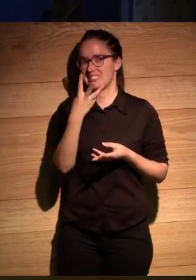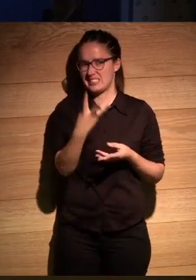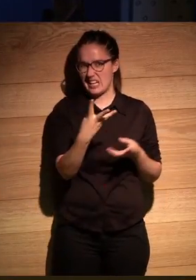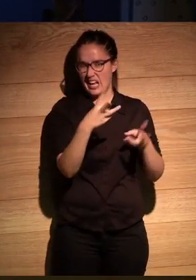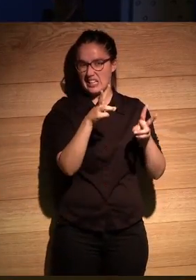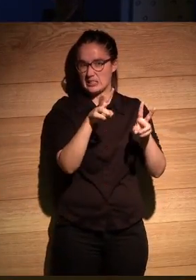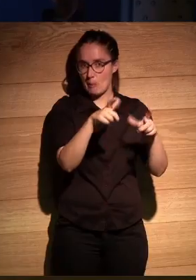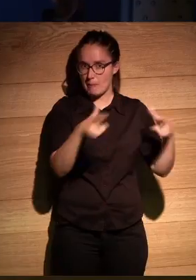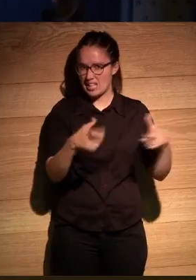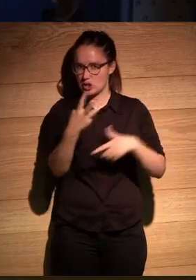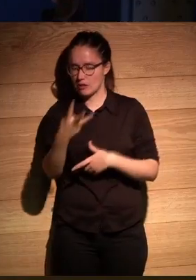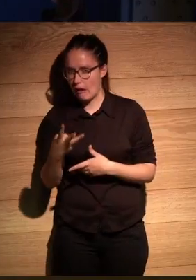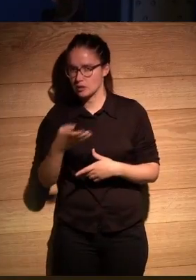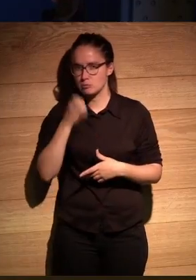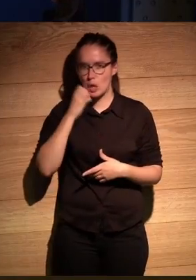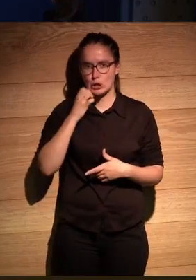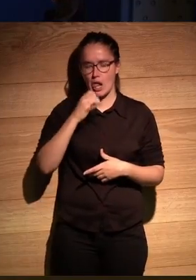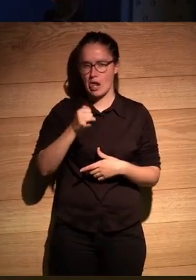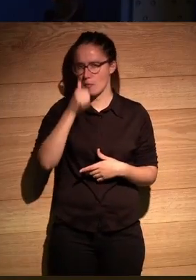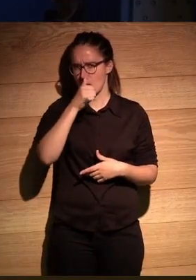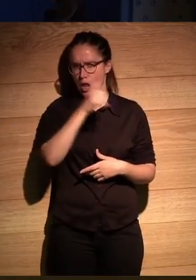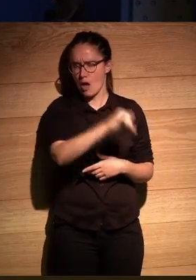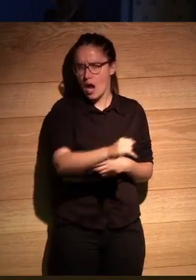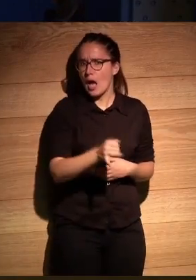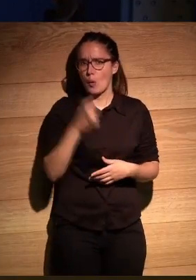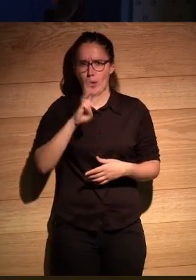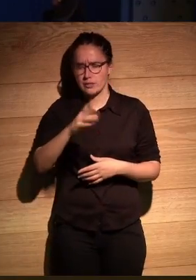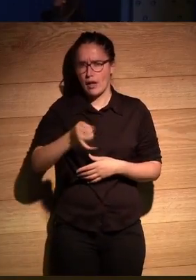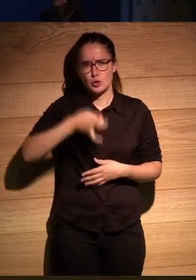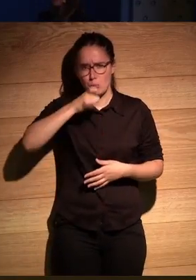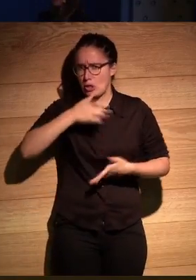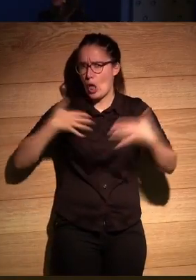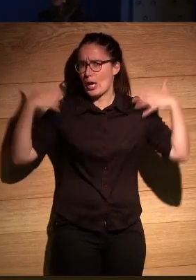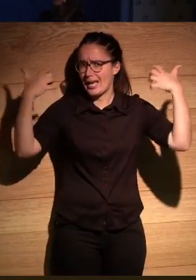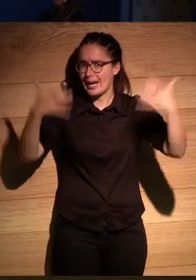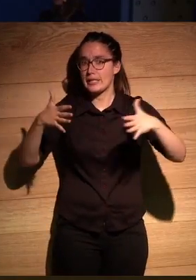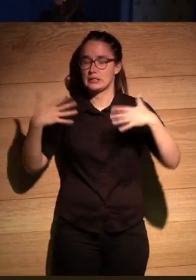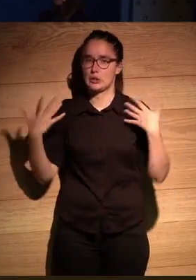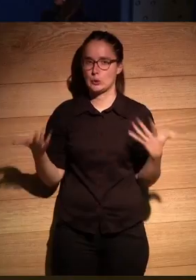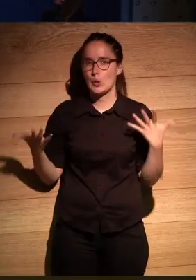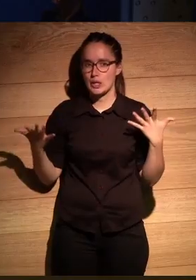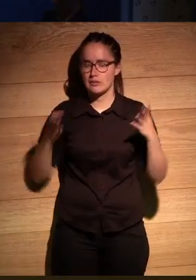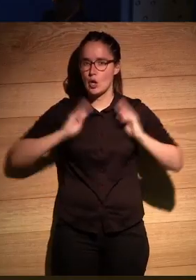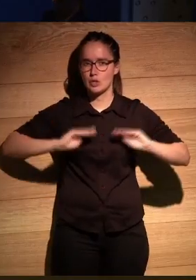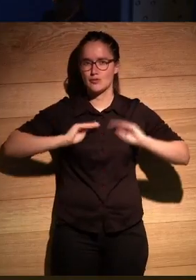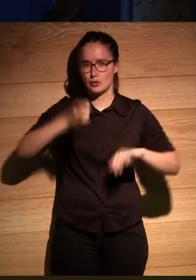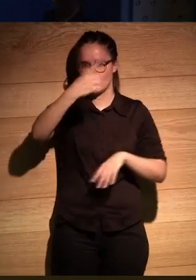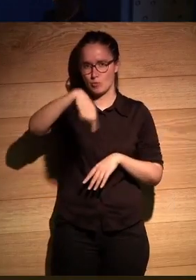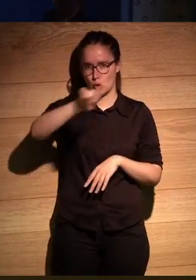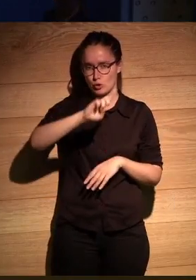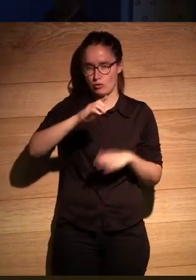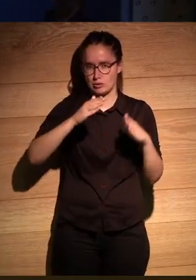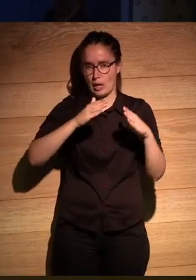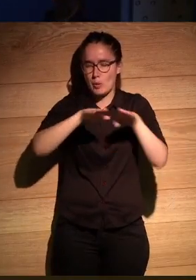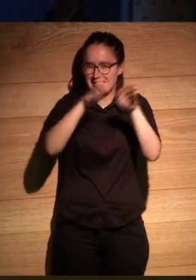platos tiene postre tiene vino tiene whisky tiene chupitos tiene lo que queráis entonces ya lo lo disfrutáis vosotros en